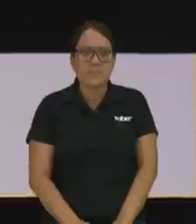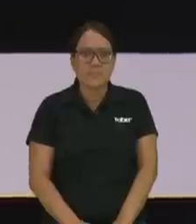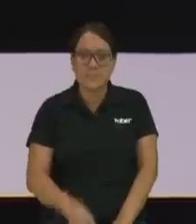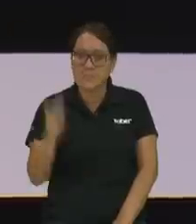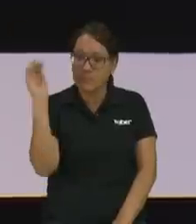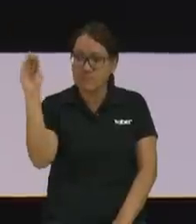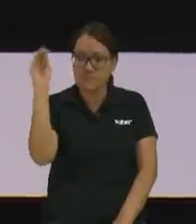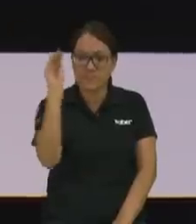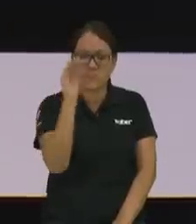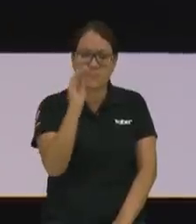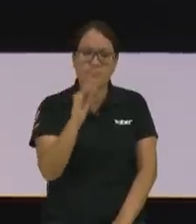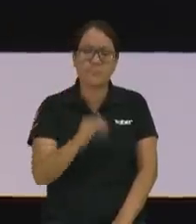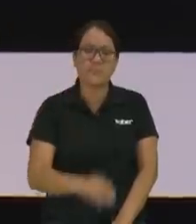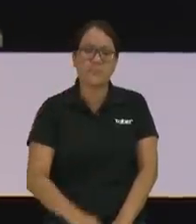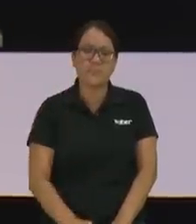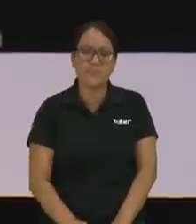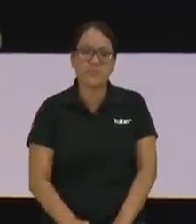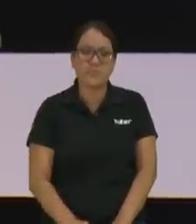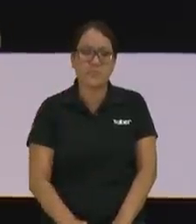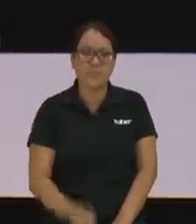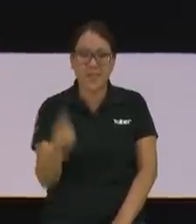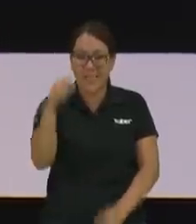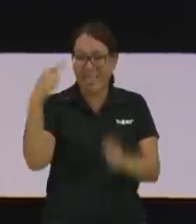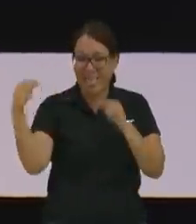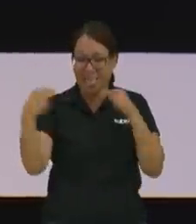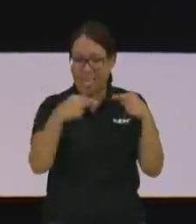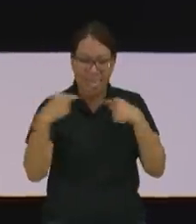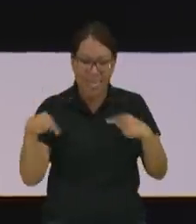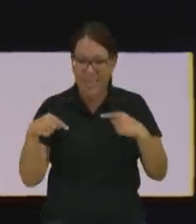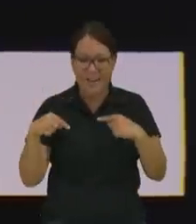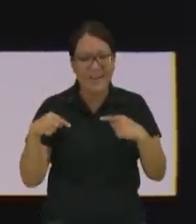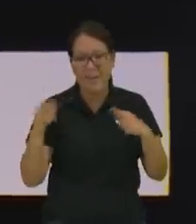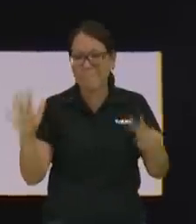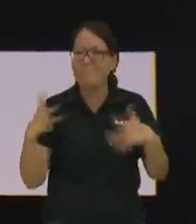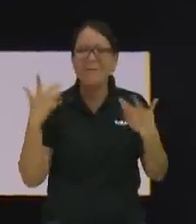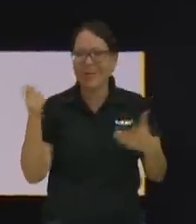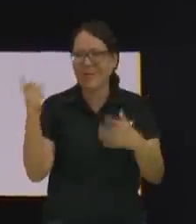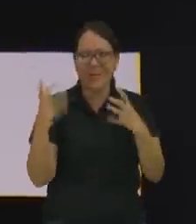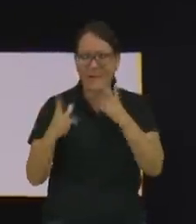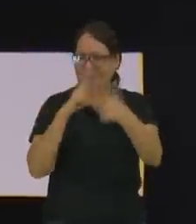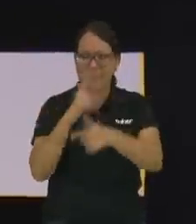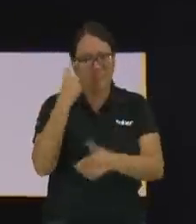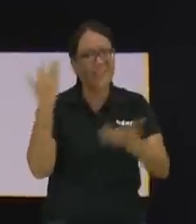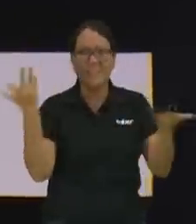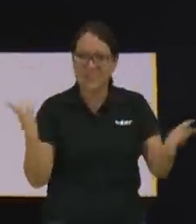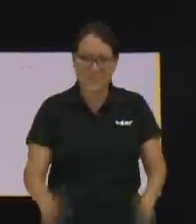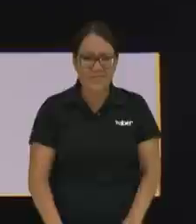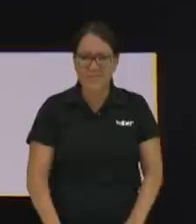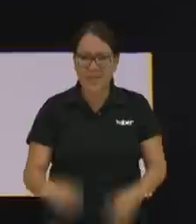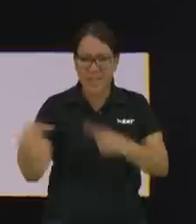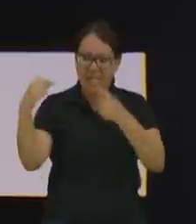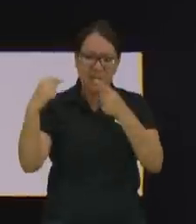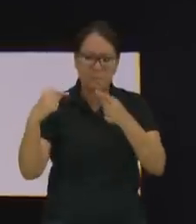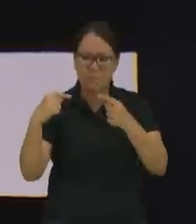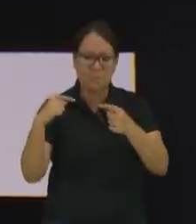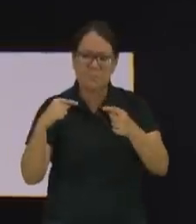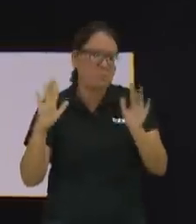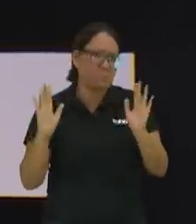instruye ¿para qué va a seguir peleando? está hablando con una pared que no va a cambiar no pelee de la vuelta